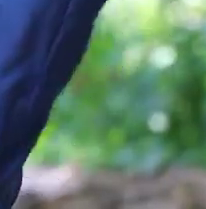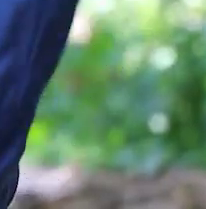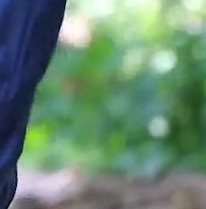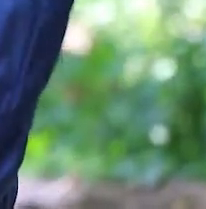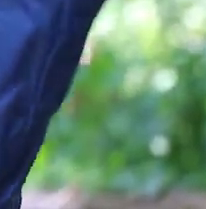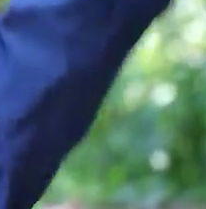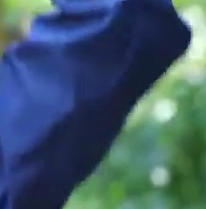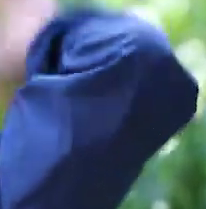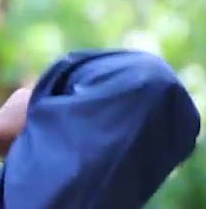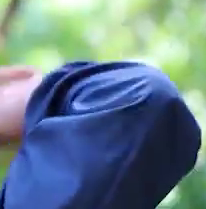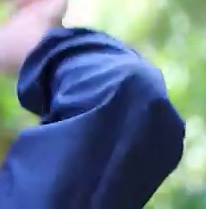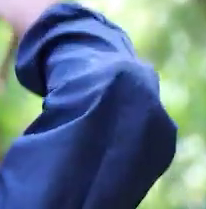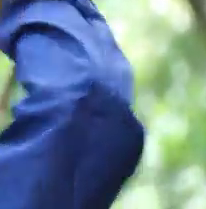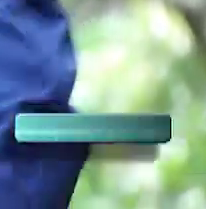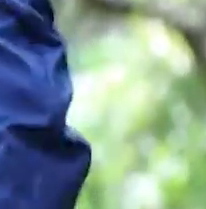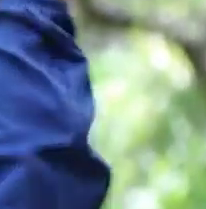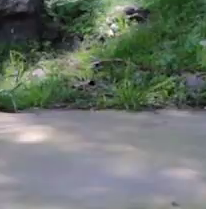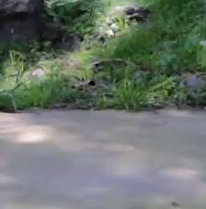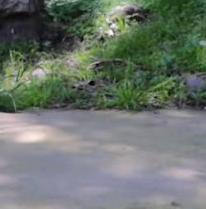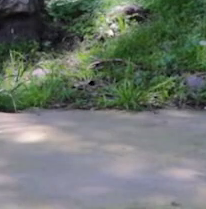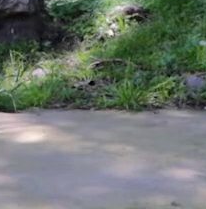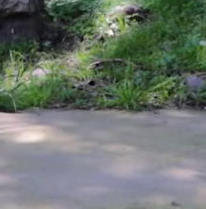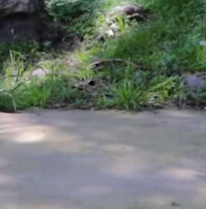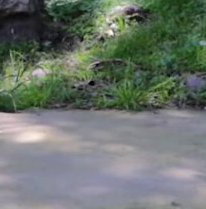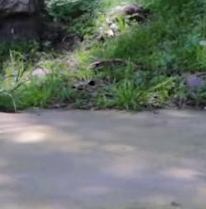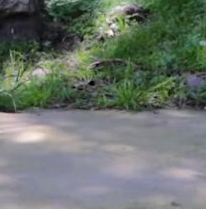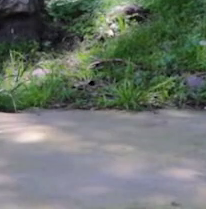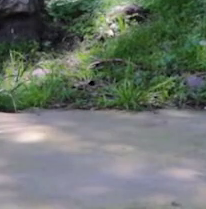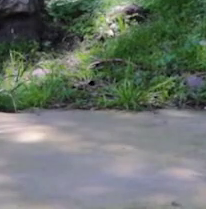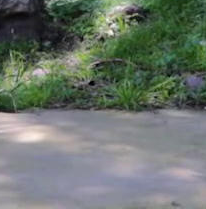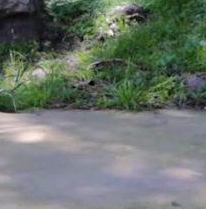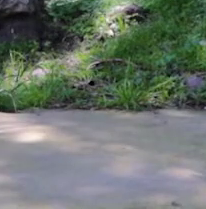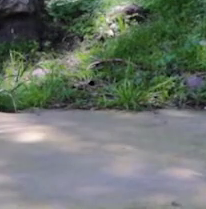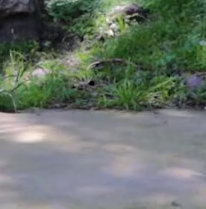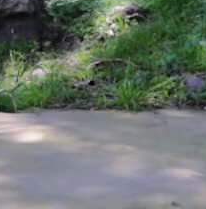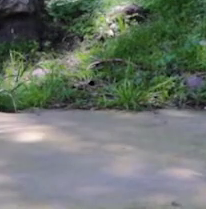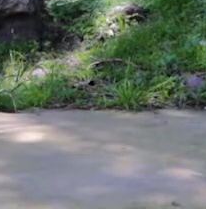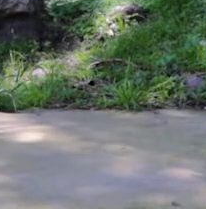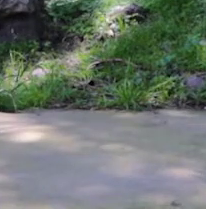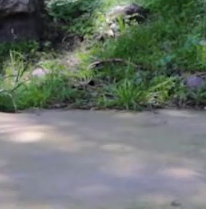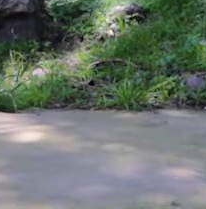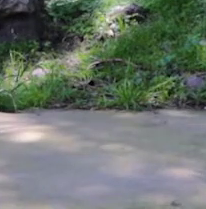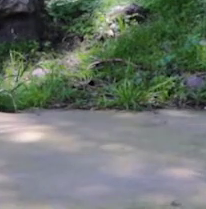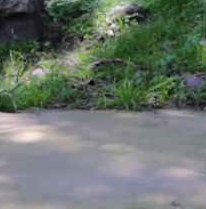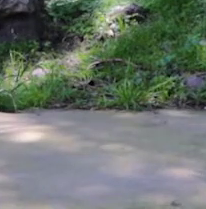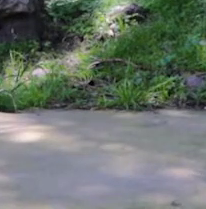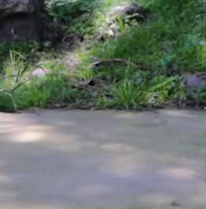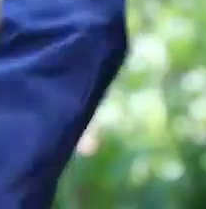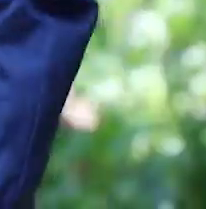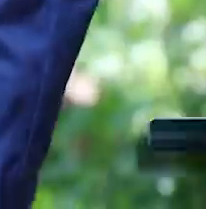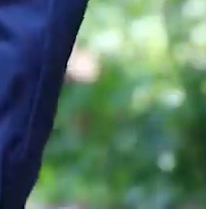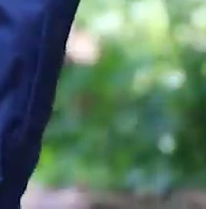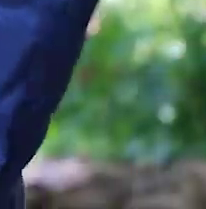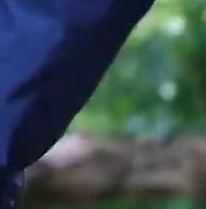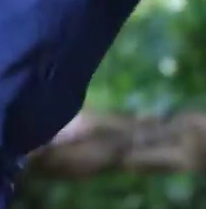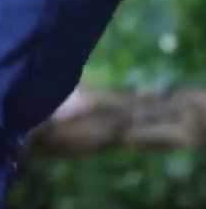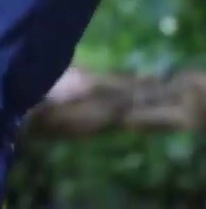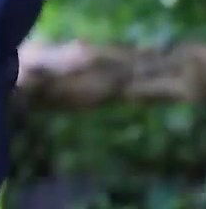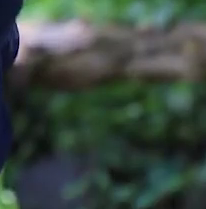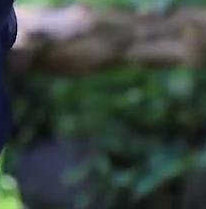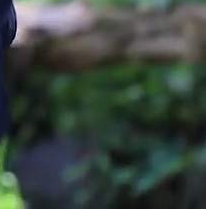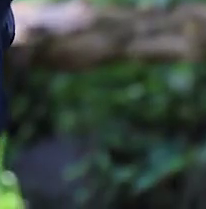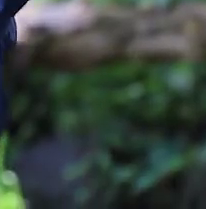Flexión y estendo. Con fuerza. Con fuerza. Bien, Jair. Muy bien. Con fuerza. Uno más. Bien.